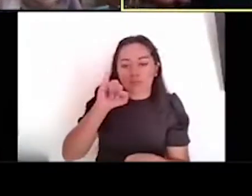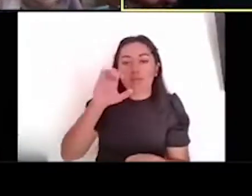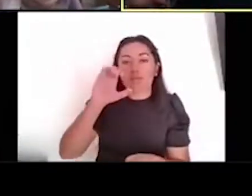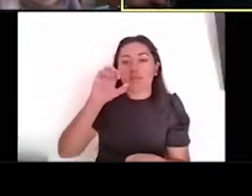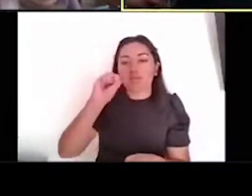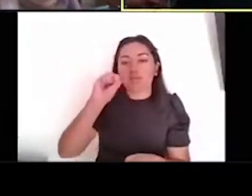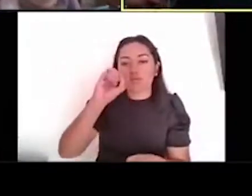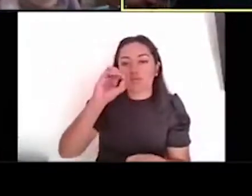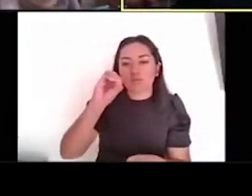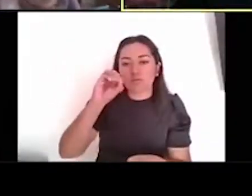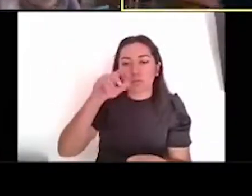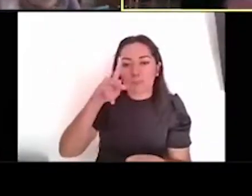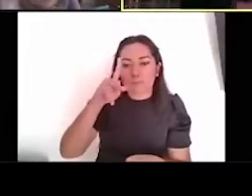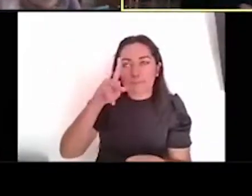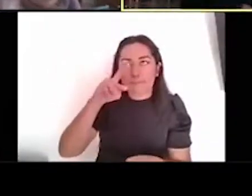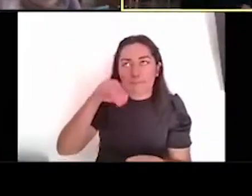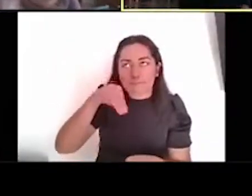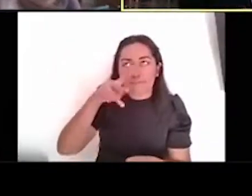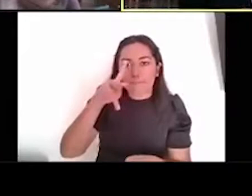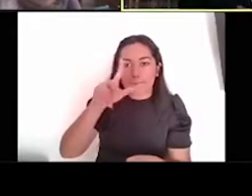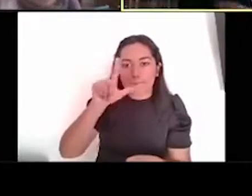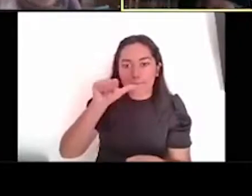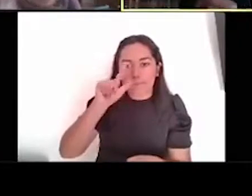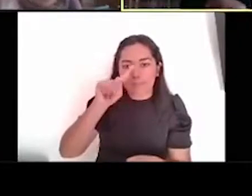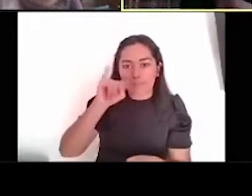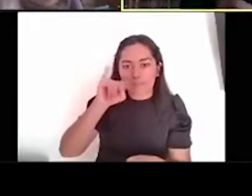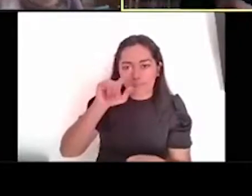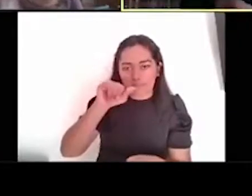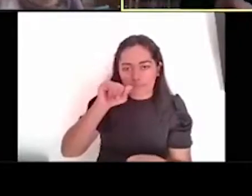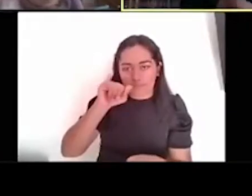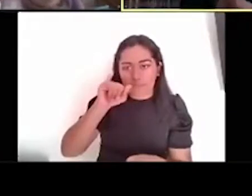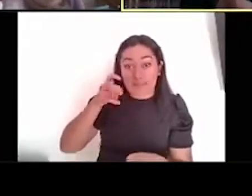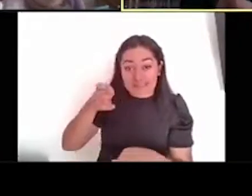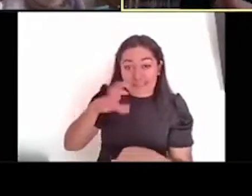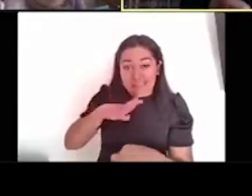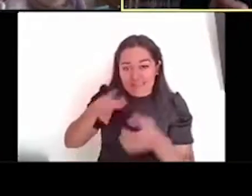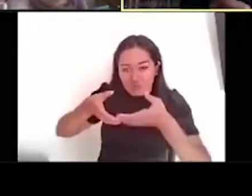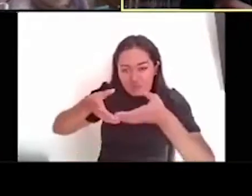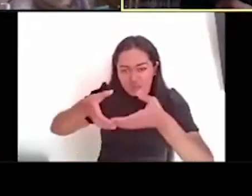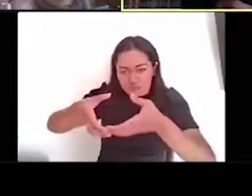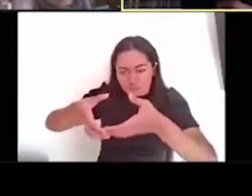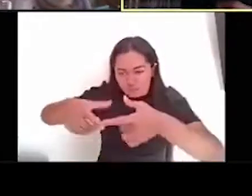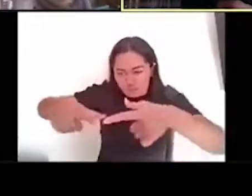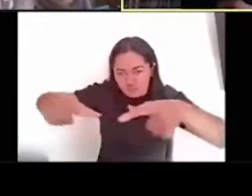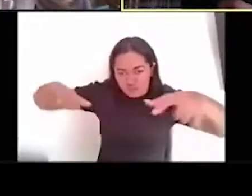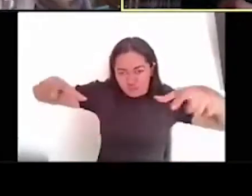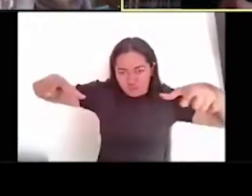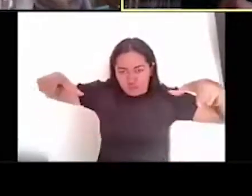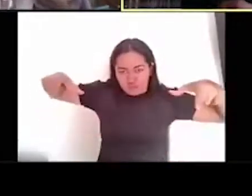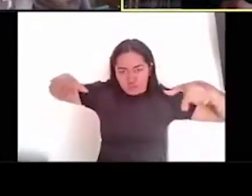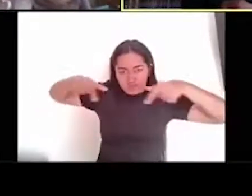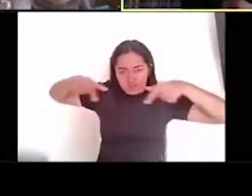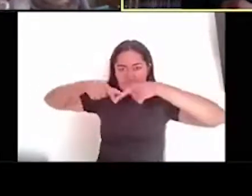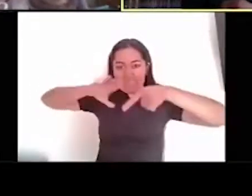rectangular, alargada, y que está, este, podríamos decir que